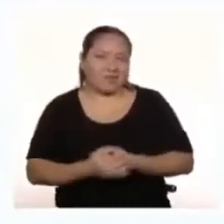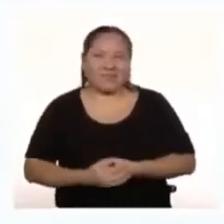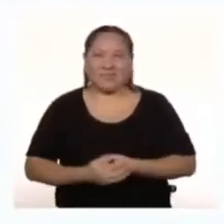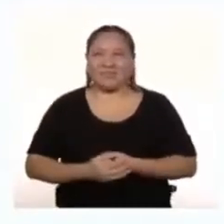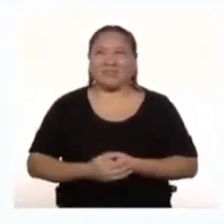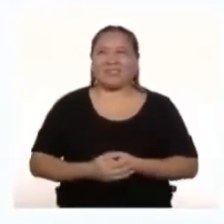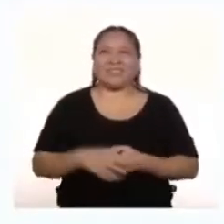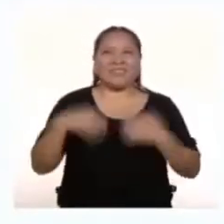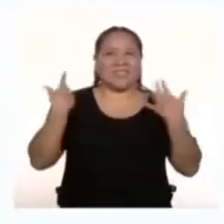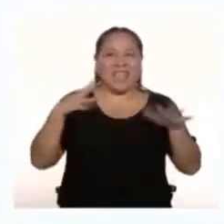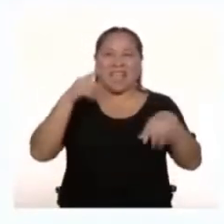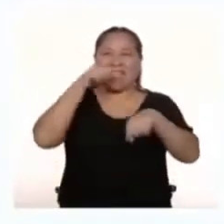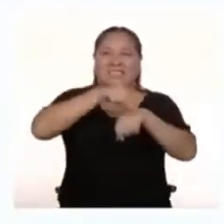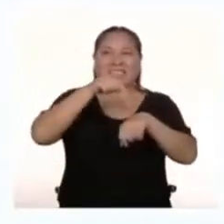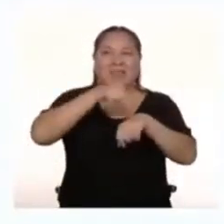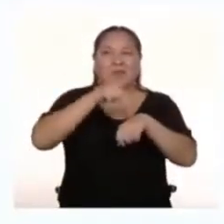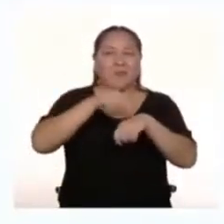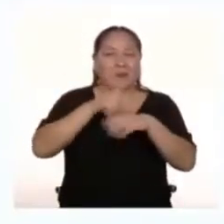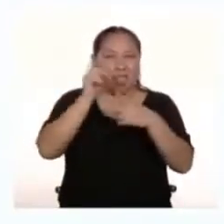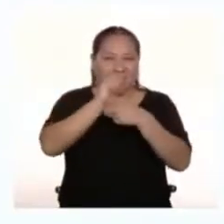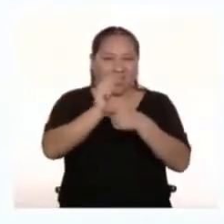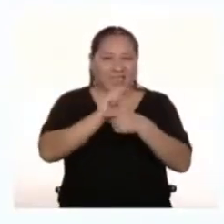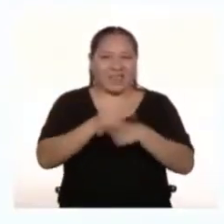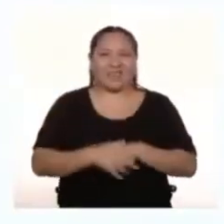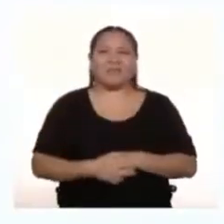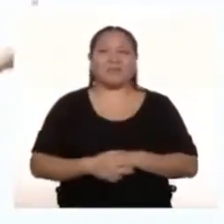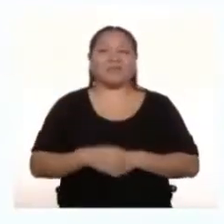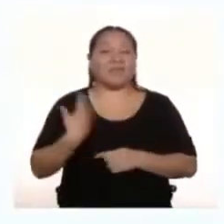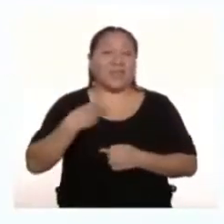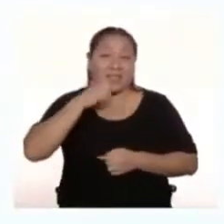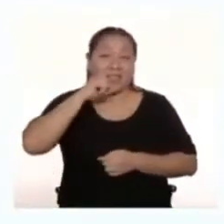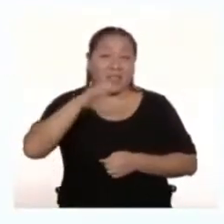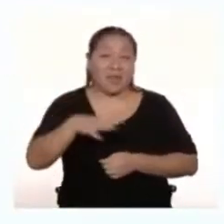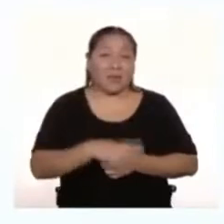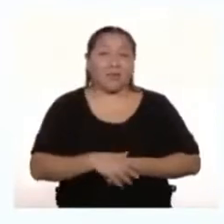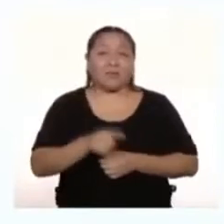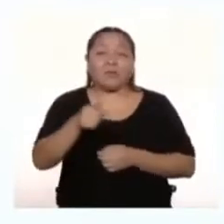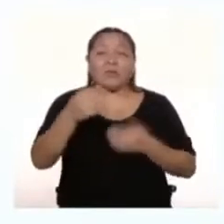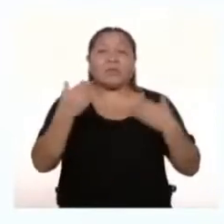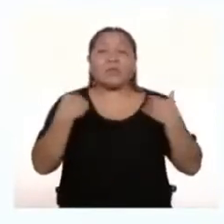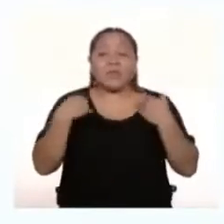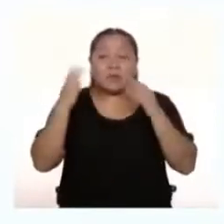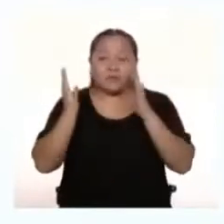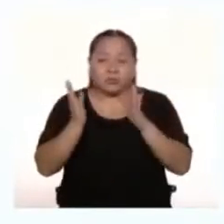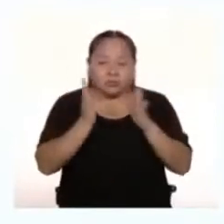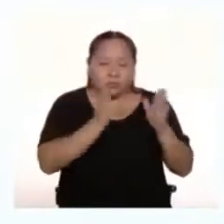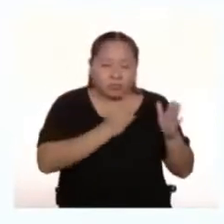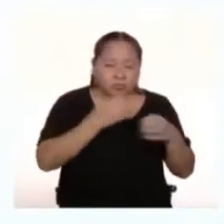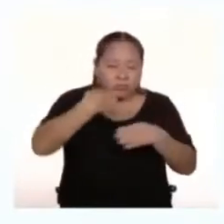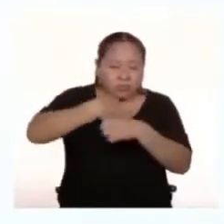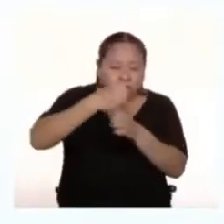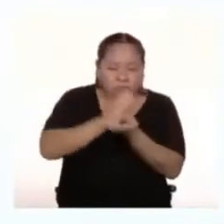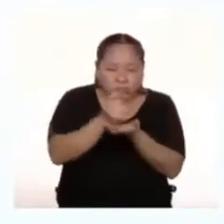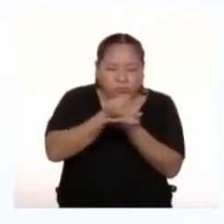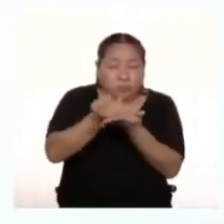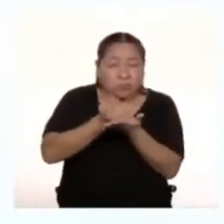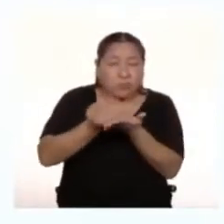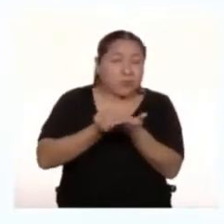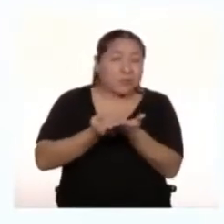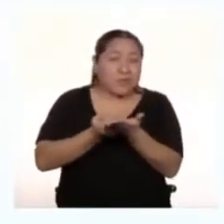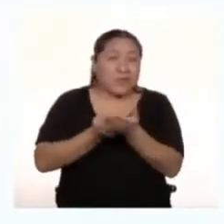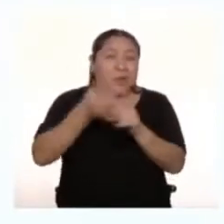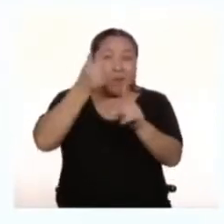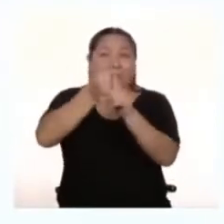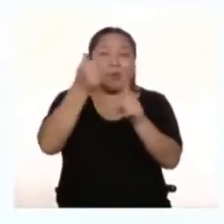sí Es momento del reto Como ya les adelantamos Tendrán que diseñar A sus propios superhéroes Y superheroínas